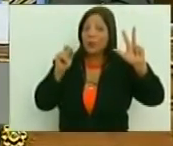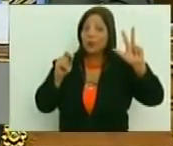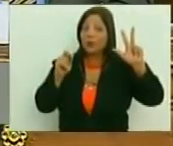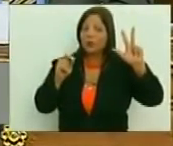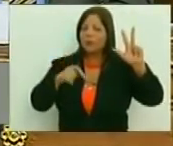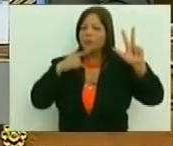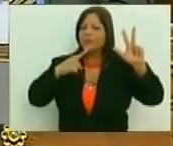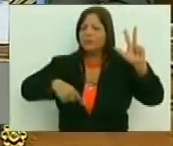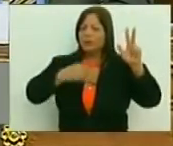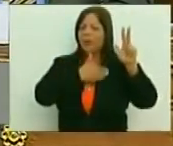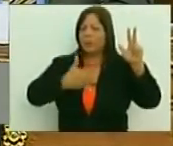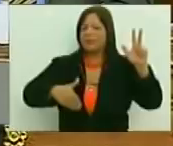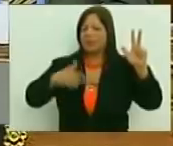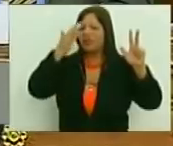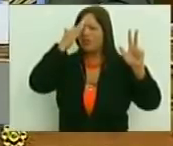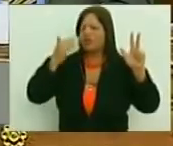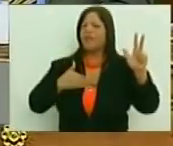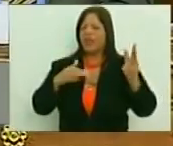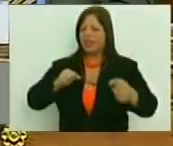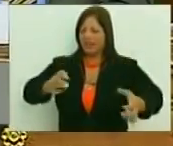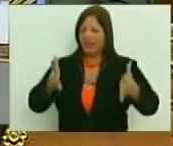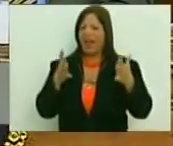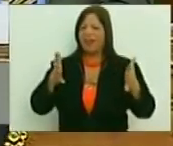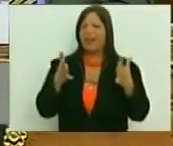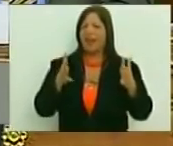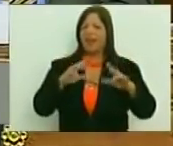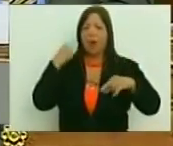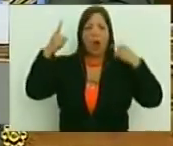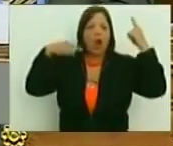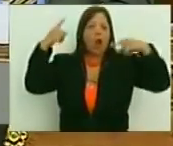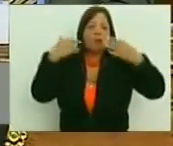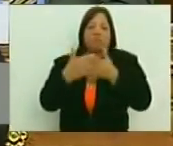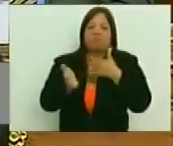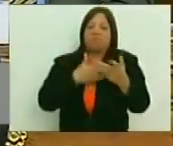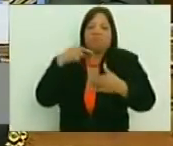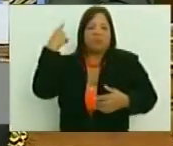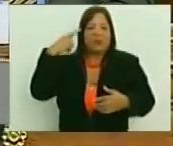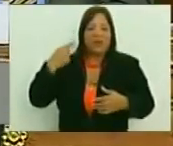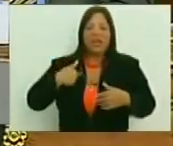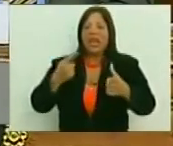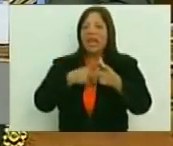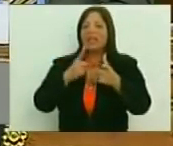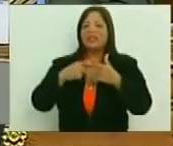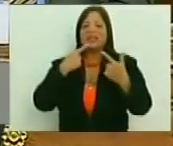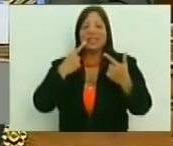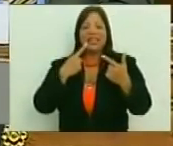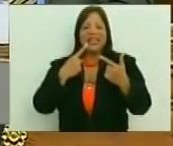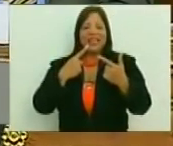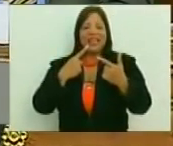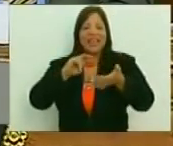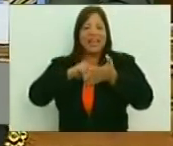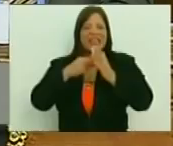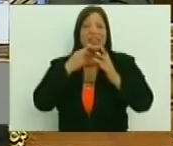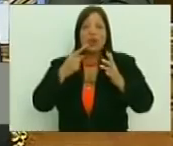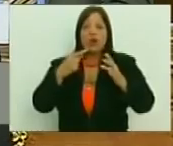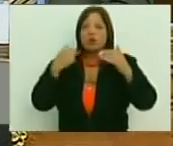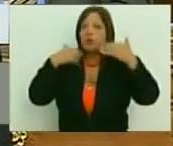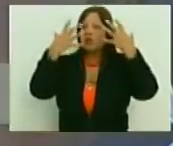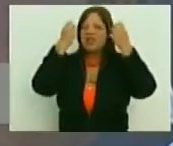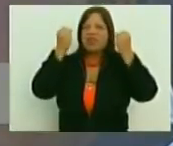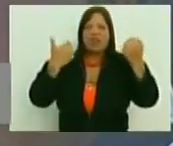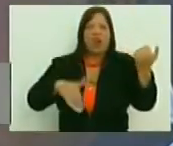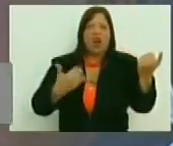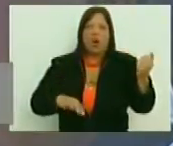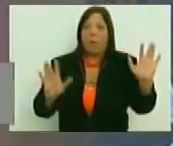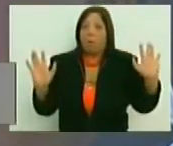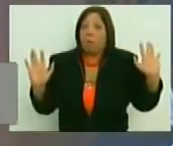convencido que iba a ser presidente, y yo también, éramos dos locos prácticamente ahí. Entonces, él dijo, mira, yo no entiendo nada de